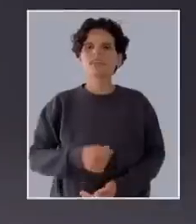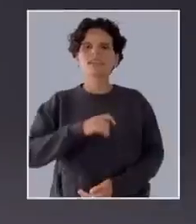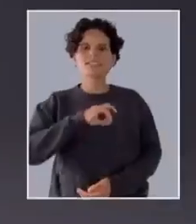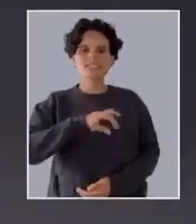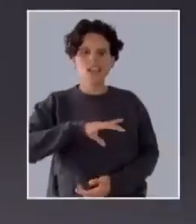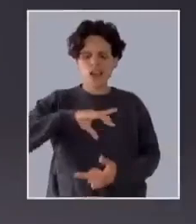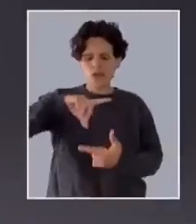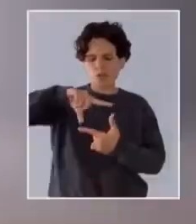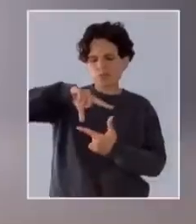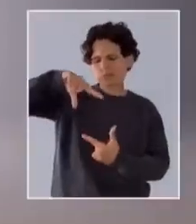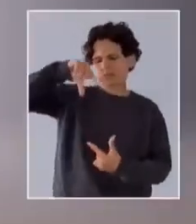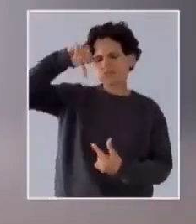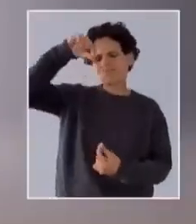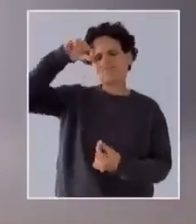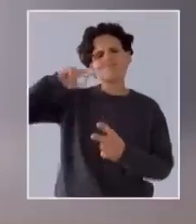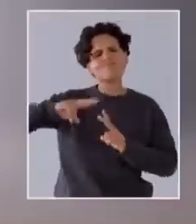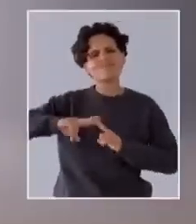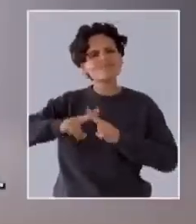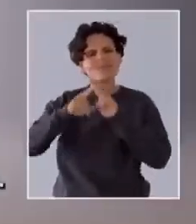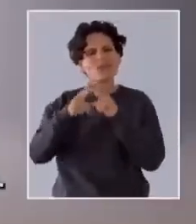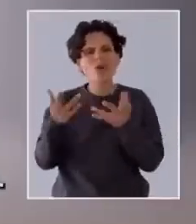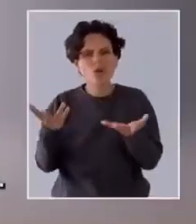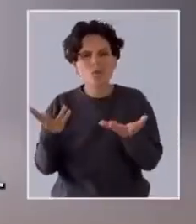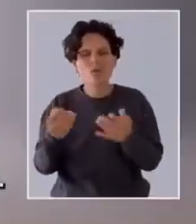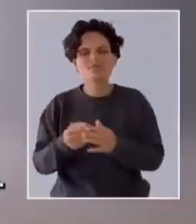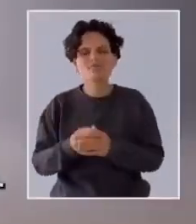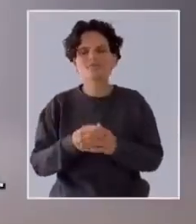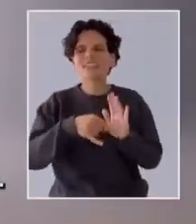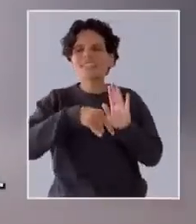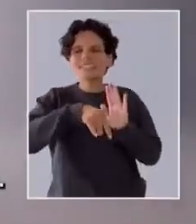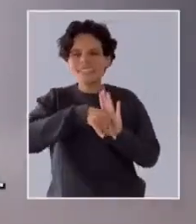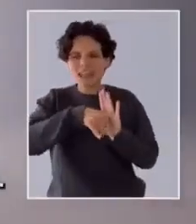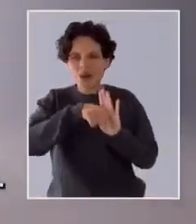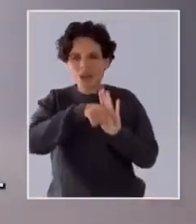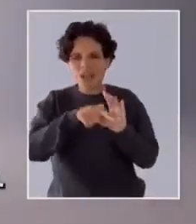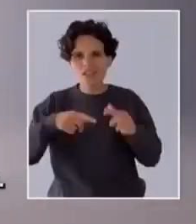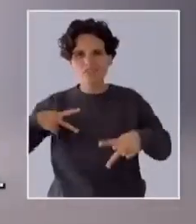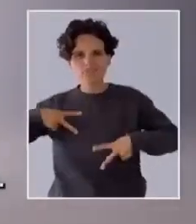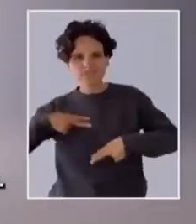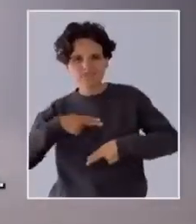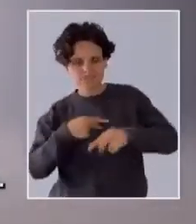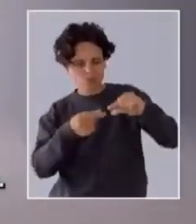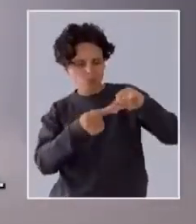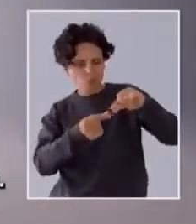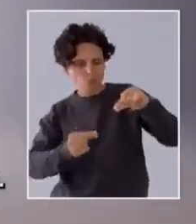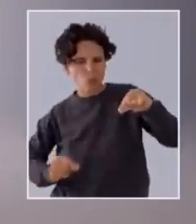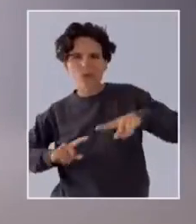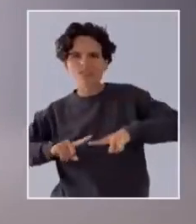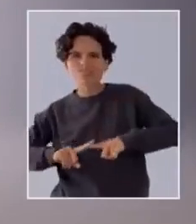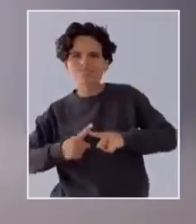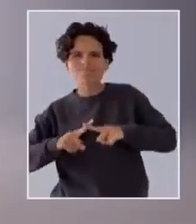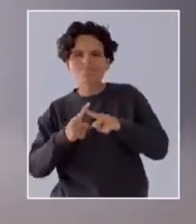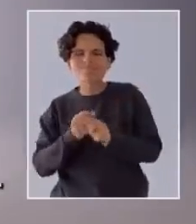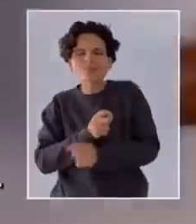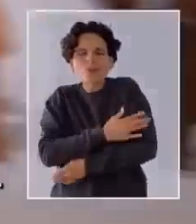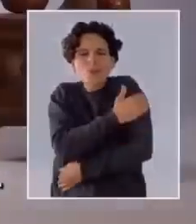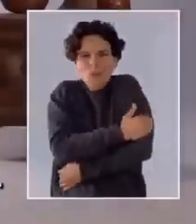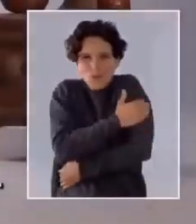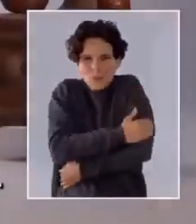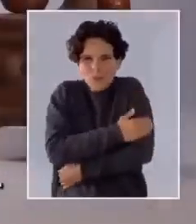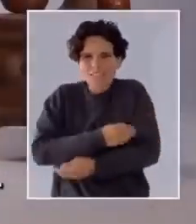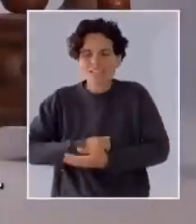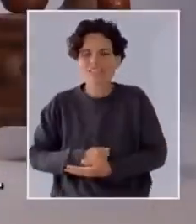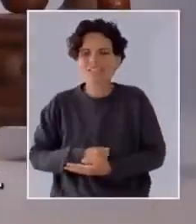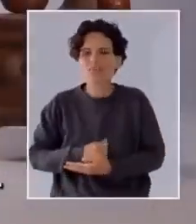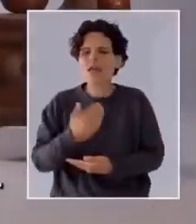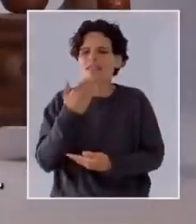¿De qué está hecho Chile? Chile está hecho de lana, que desde Chiloé teje y abriga. Está